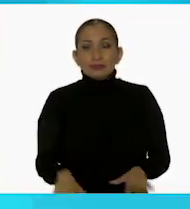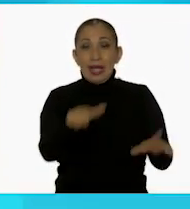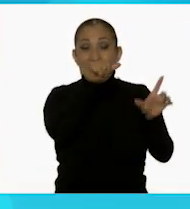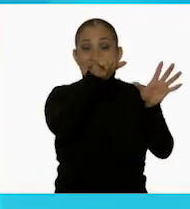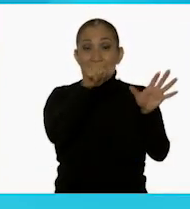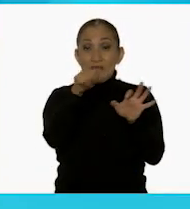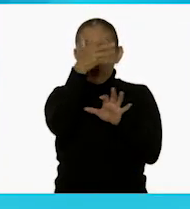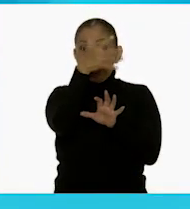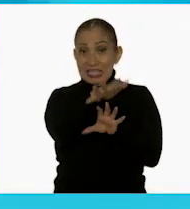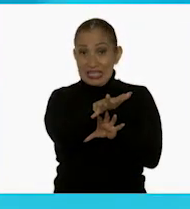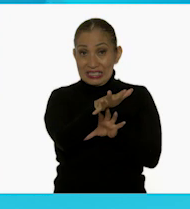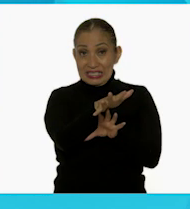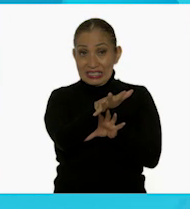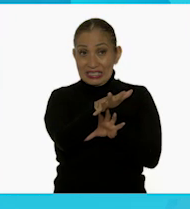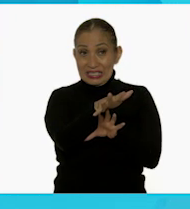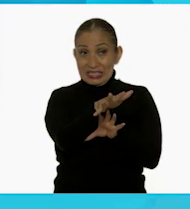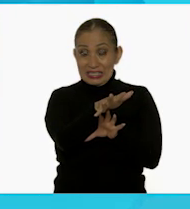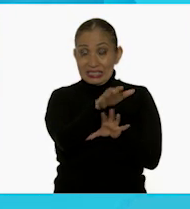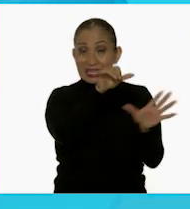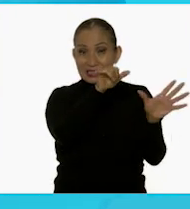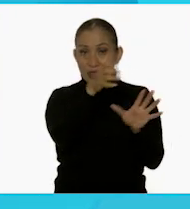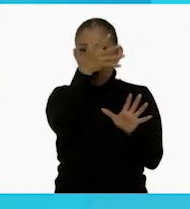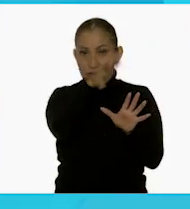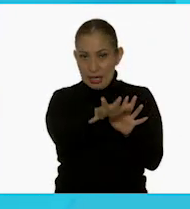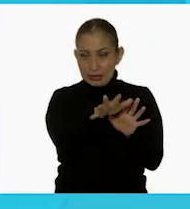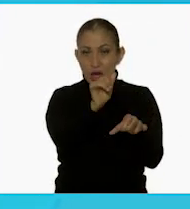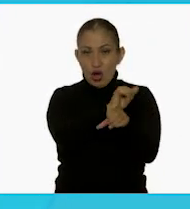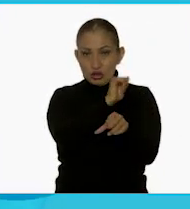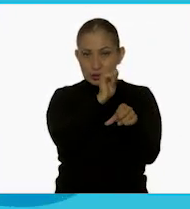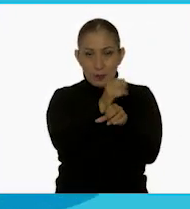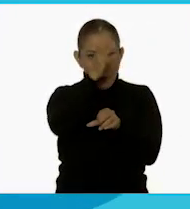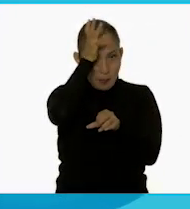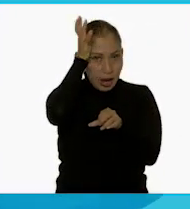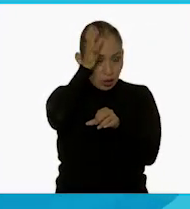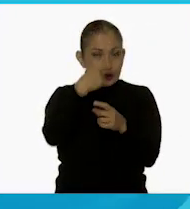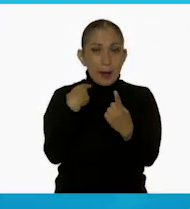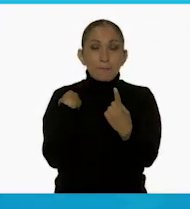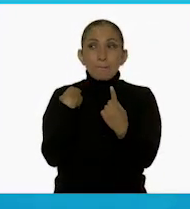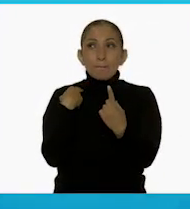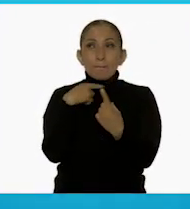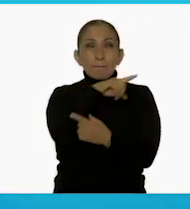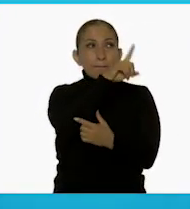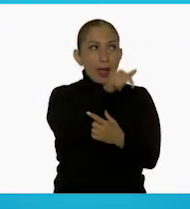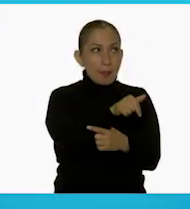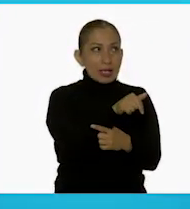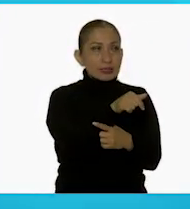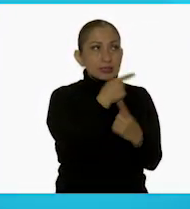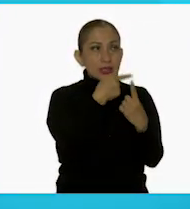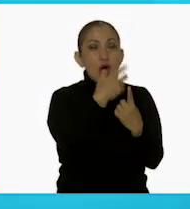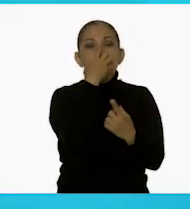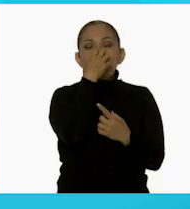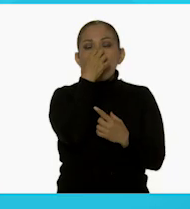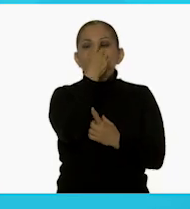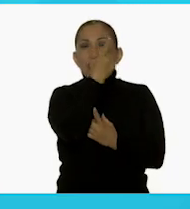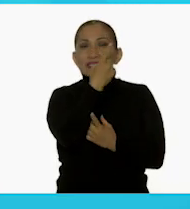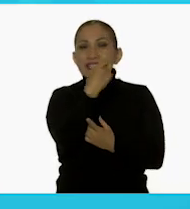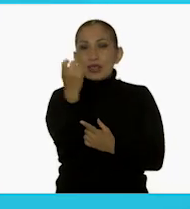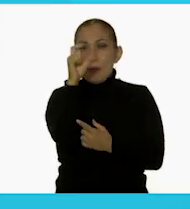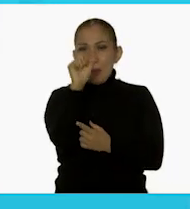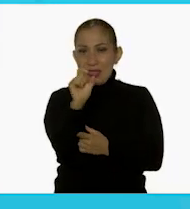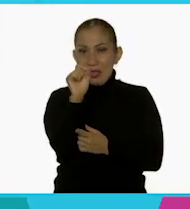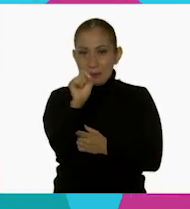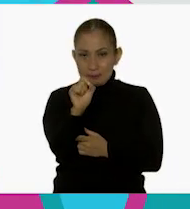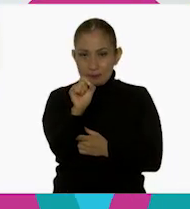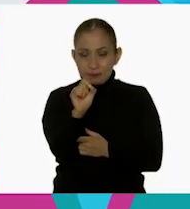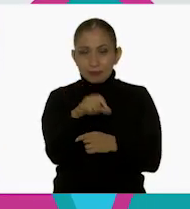610 pesos. Cuesta 610. Ajá. ¿Y después? Y después el osito cuesta 120. Muy